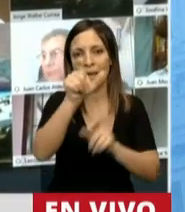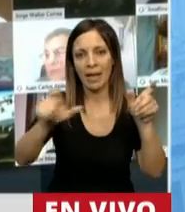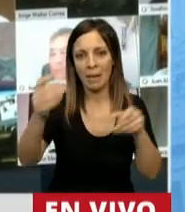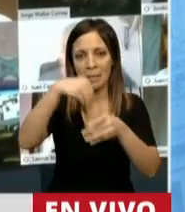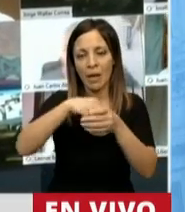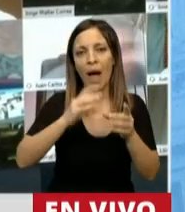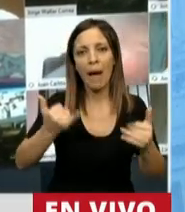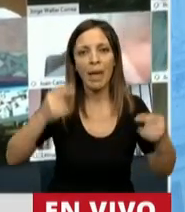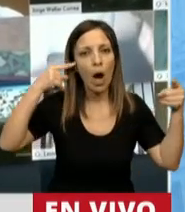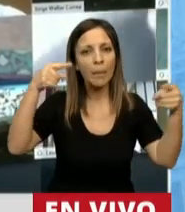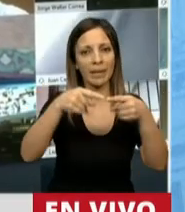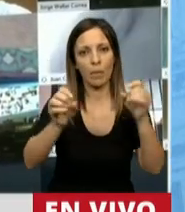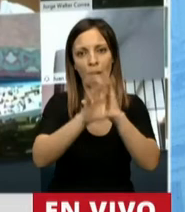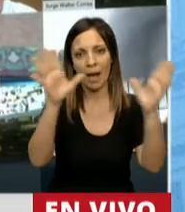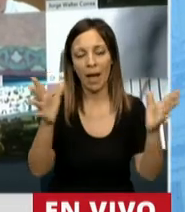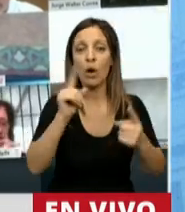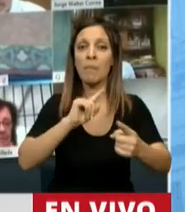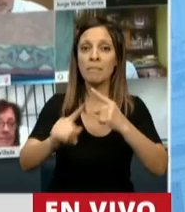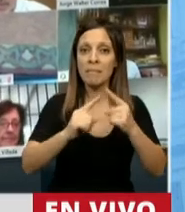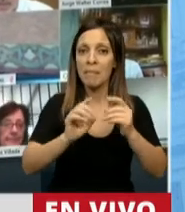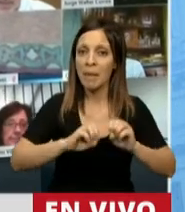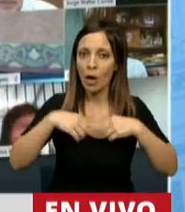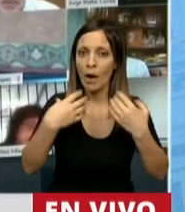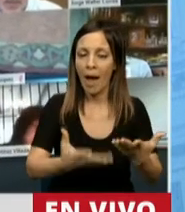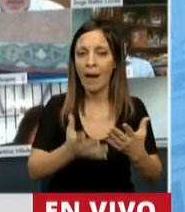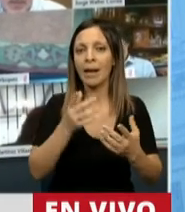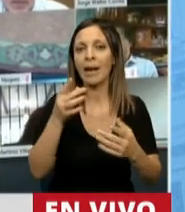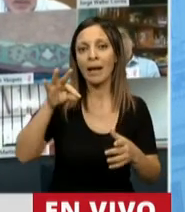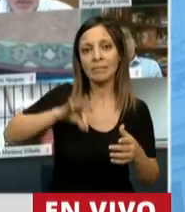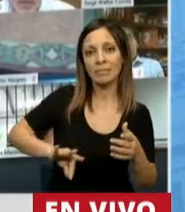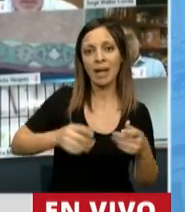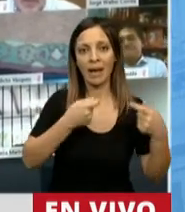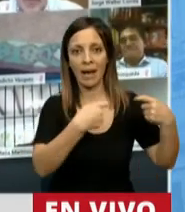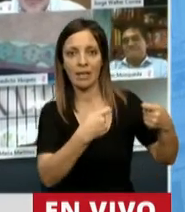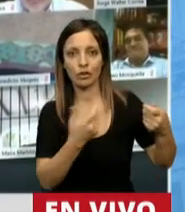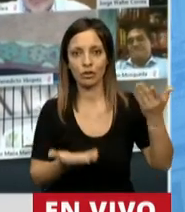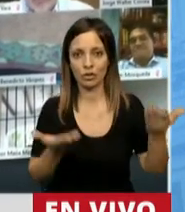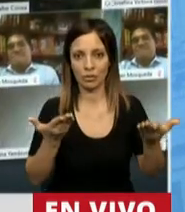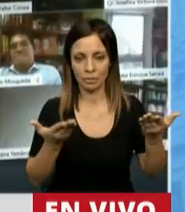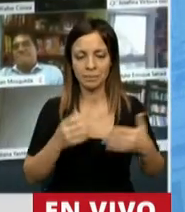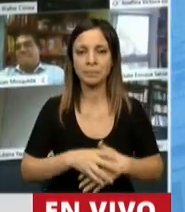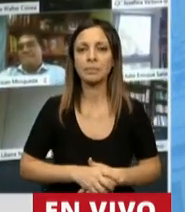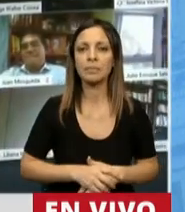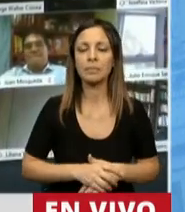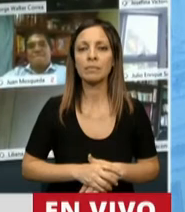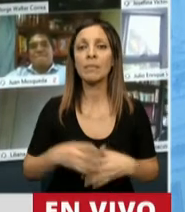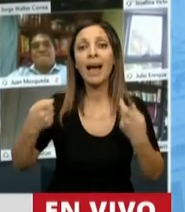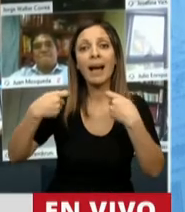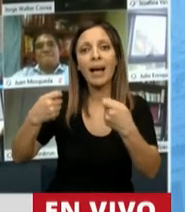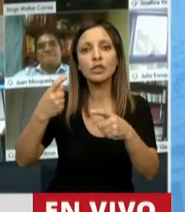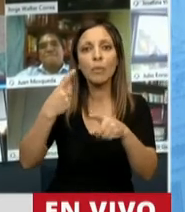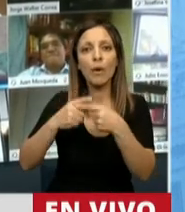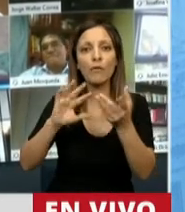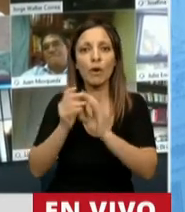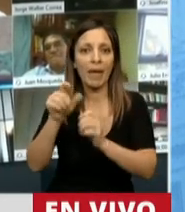objetivo claro, mejorar la relación del gasto en sueldos respecto a los otros gastos. Con respecto a los gastos de funcionamiento,